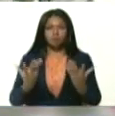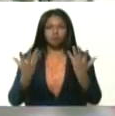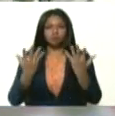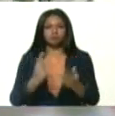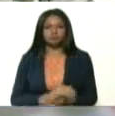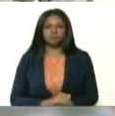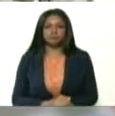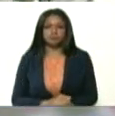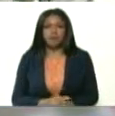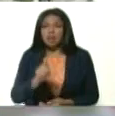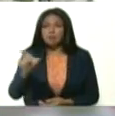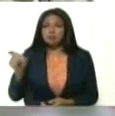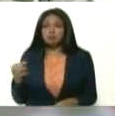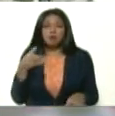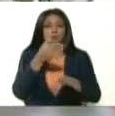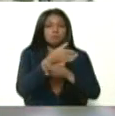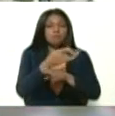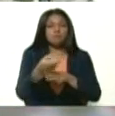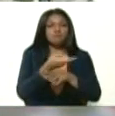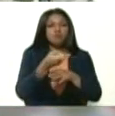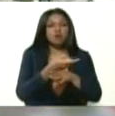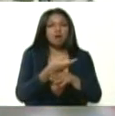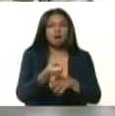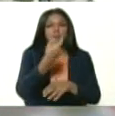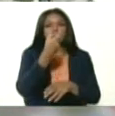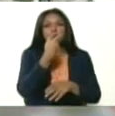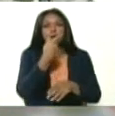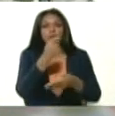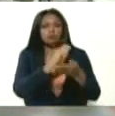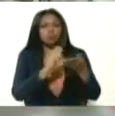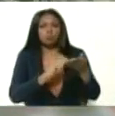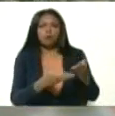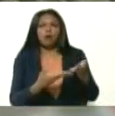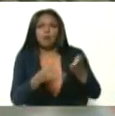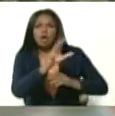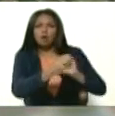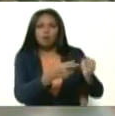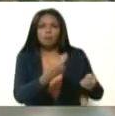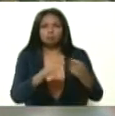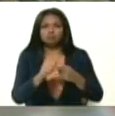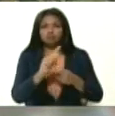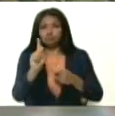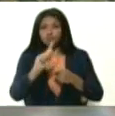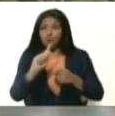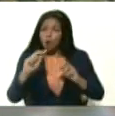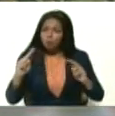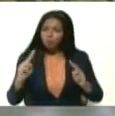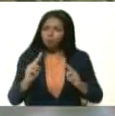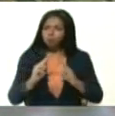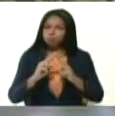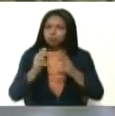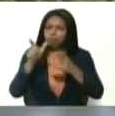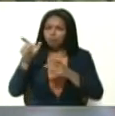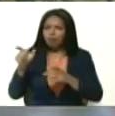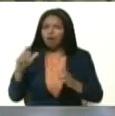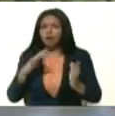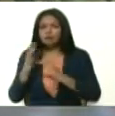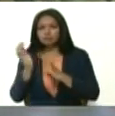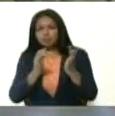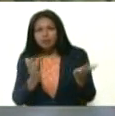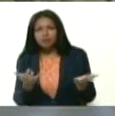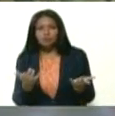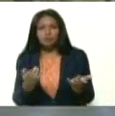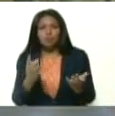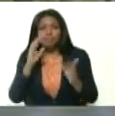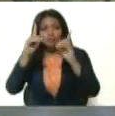La gente no acude a Él en busca de remedios o recetas, sino para encontrarse con Él. Lo decisivo